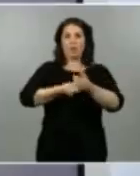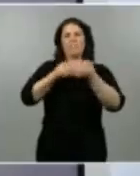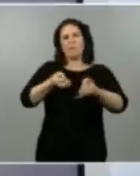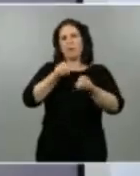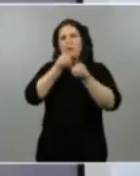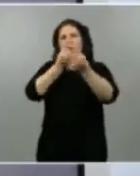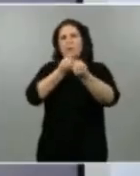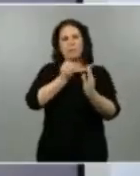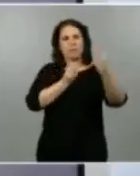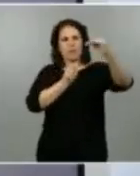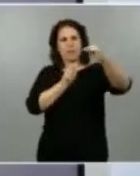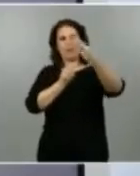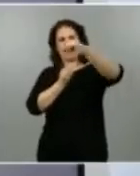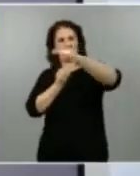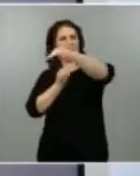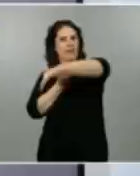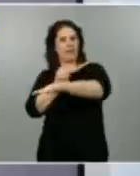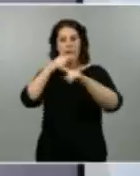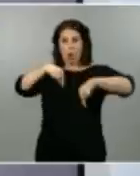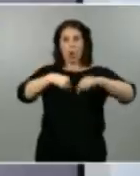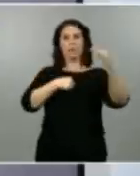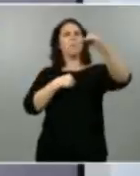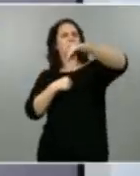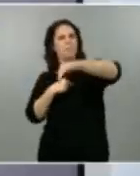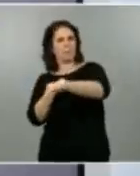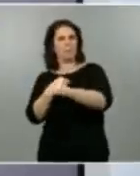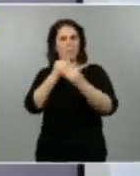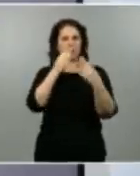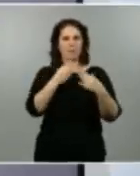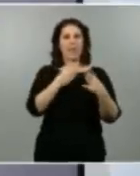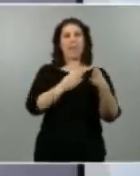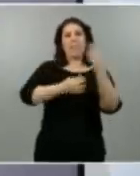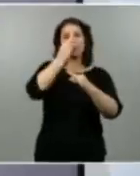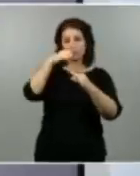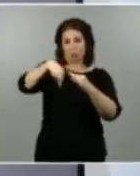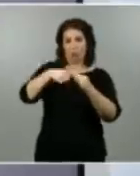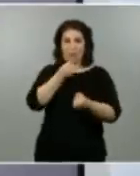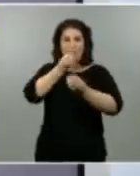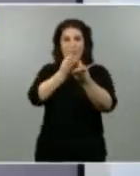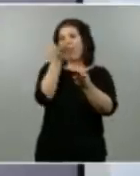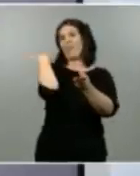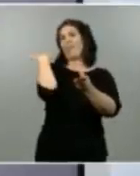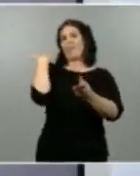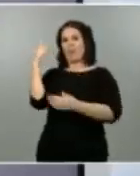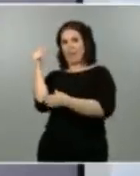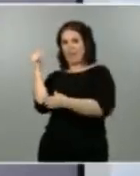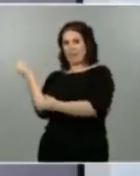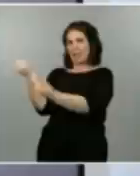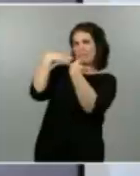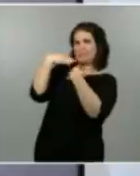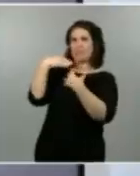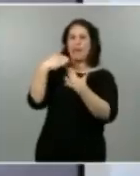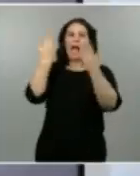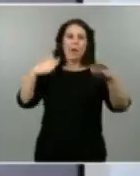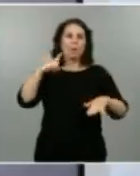en una de las partes bajas. Son datos referentes al viernes, por lo tanto, aunque pueda parecer ese efecto fin de semana que hemos comentado en algunas ocasiones,